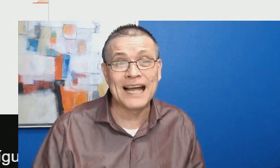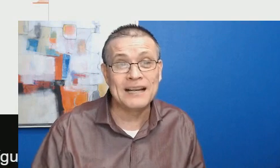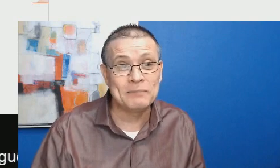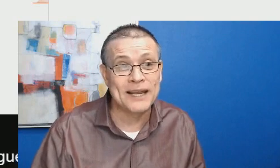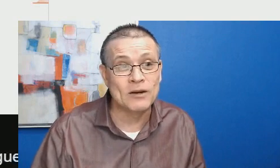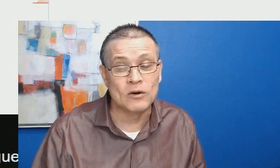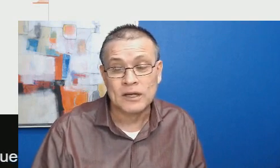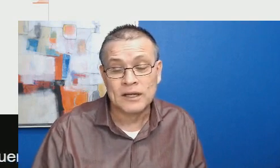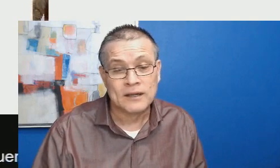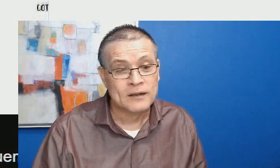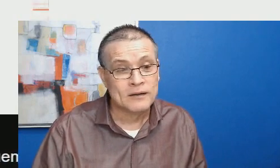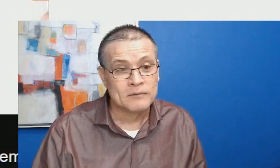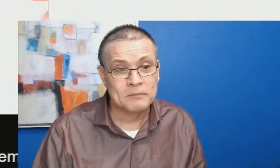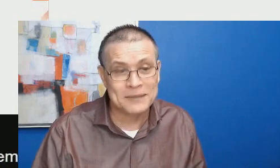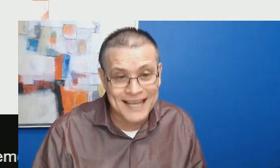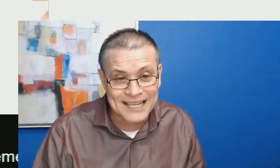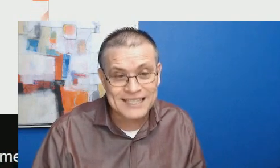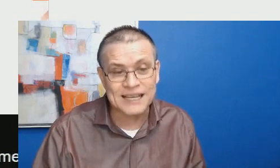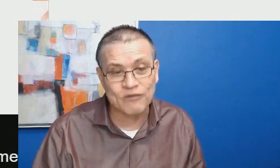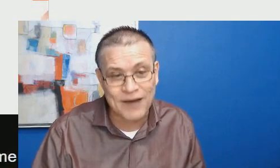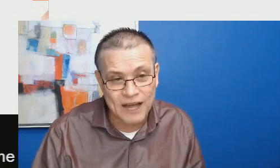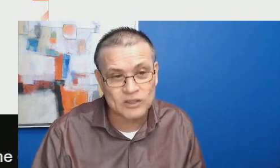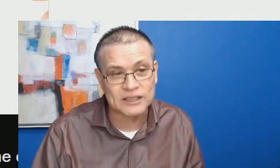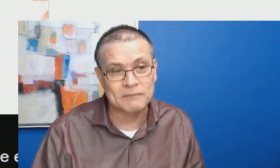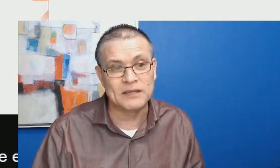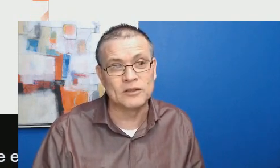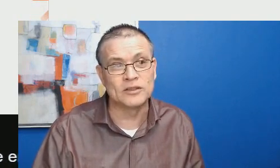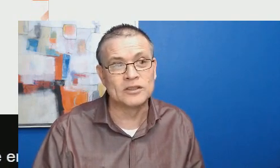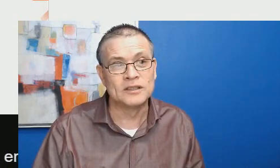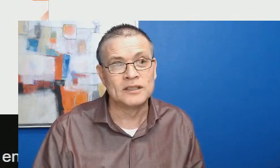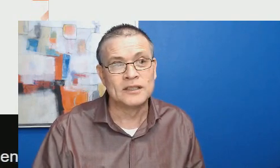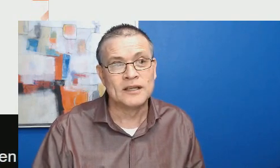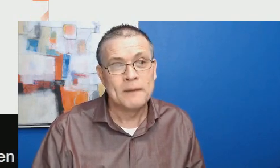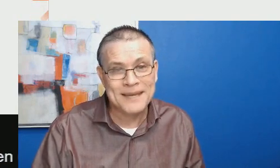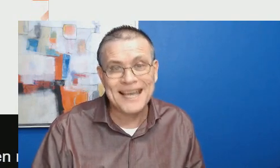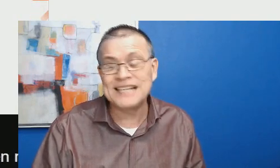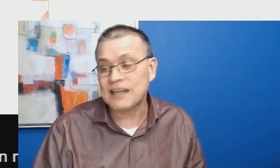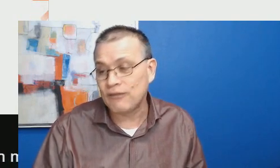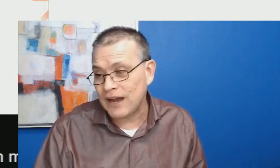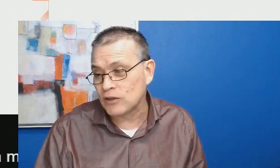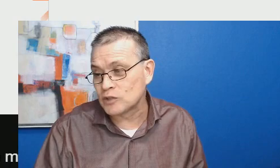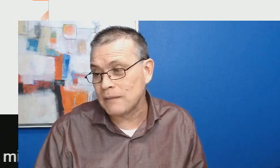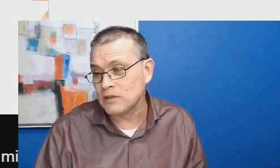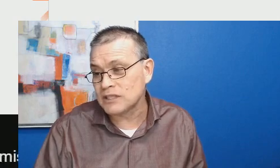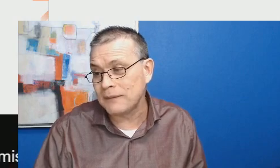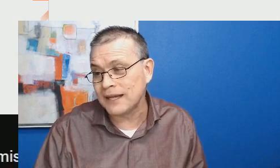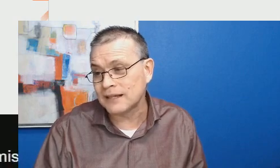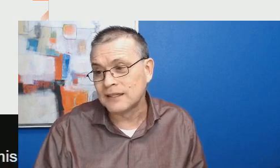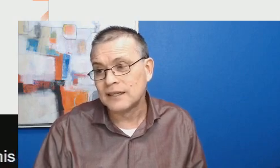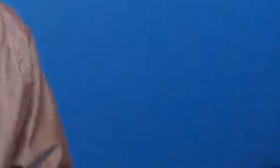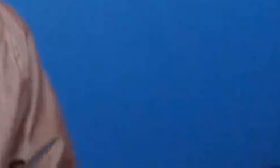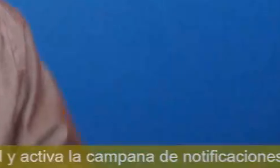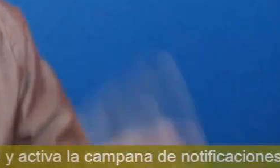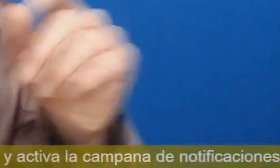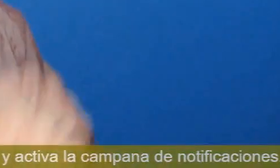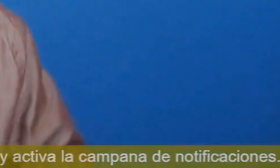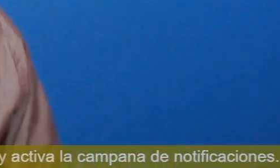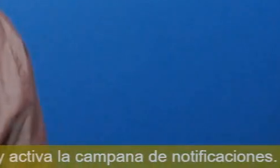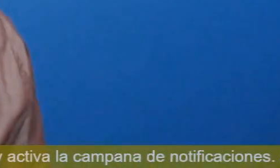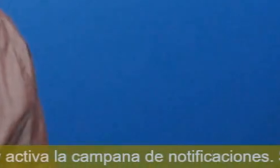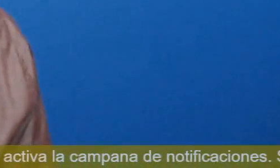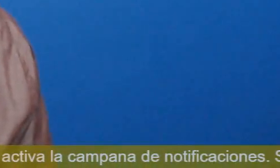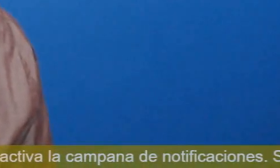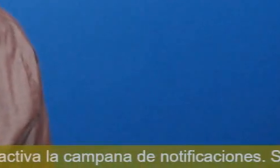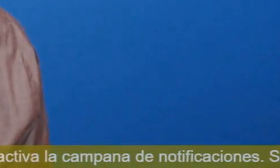que están, pero bien zafados, amigos. Bien zafados. Vamos a ver lo que